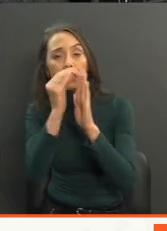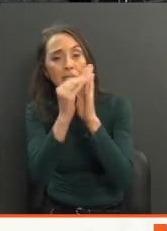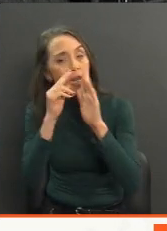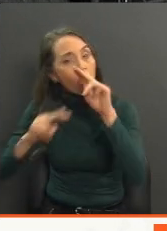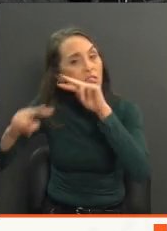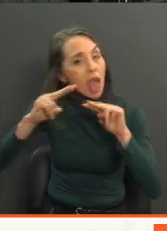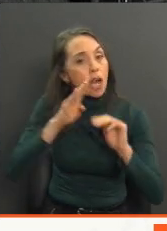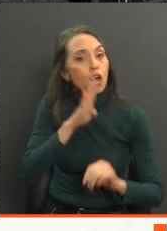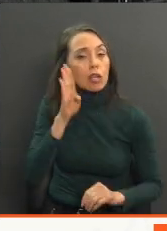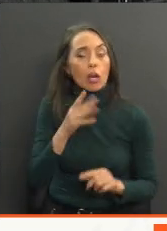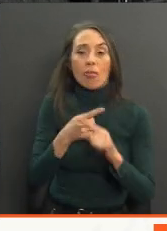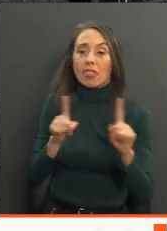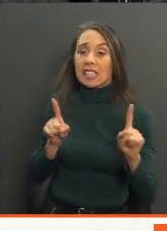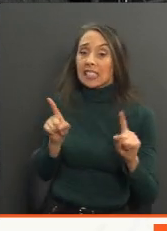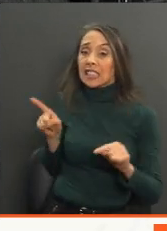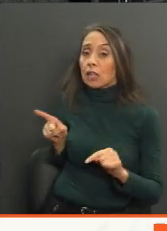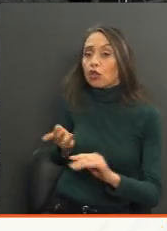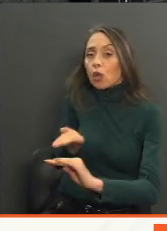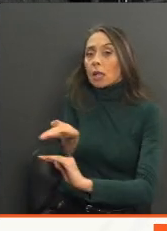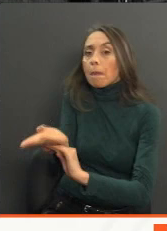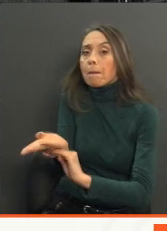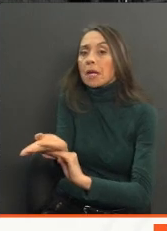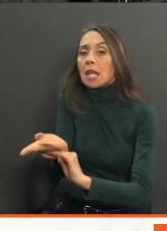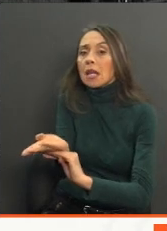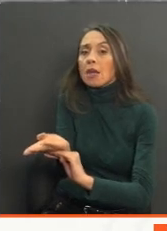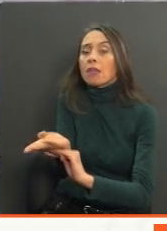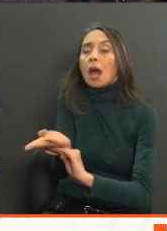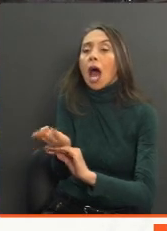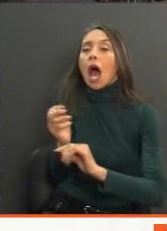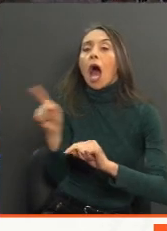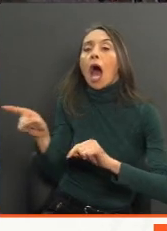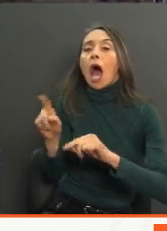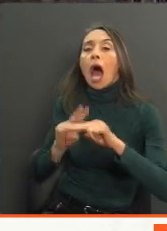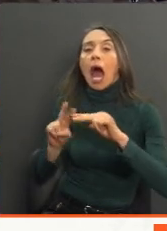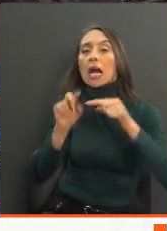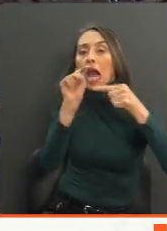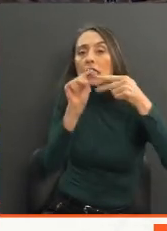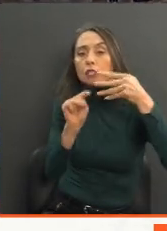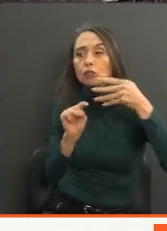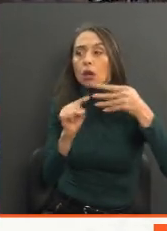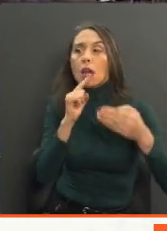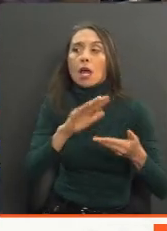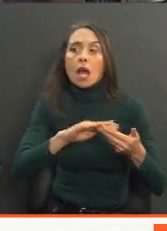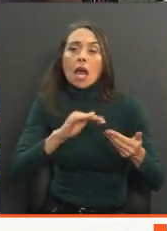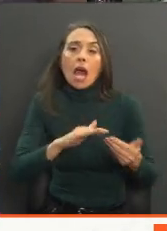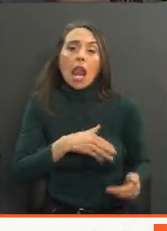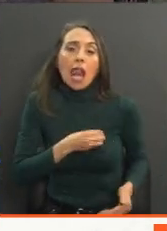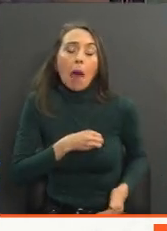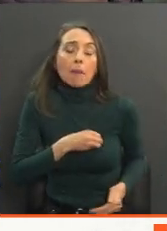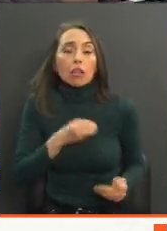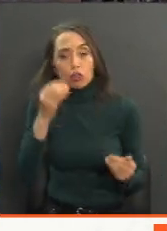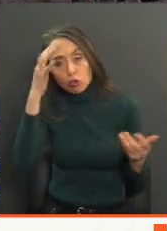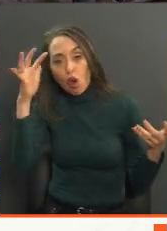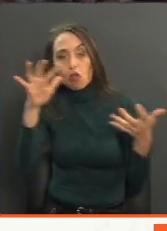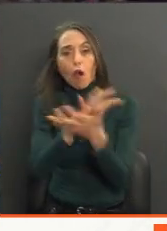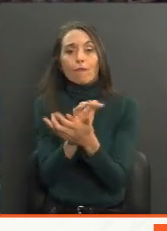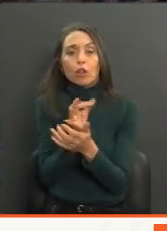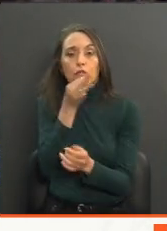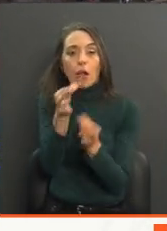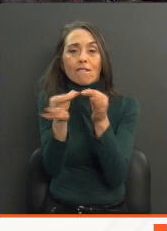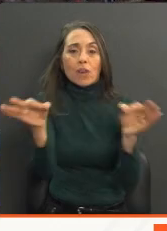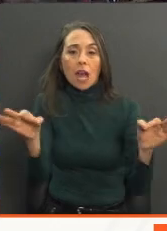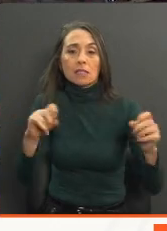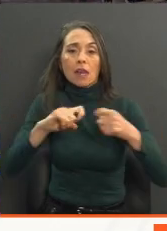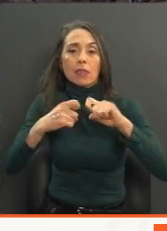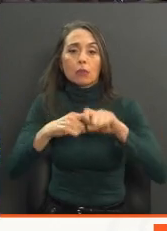distinta es pedirle determinadas medidas. Yo lamento que de repente se preste a confusiones, evidentemente una discusión que es